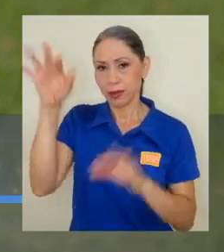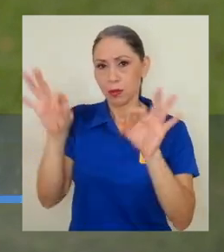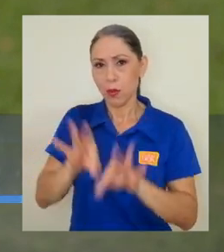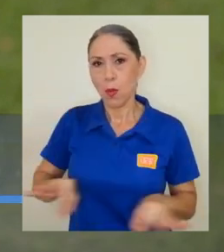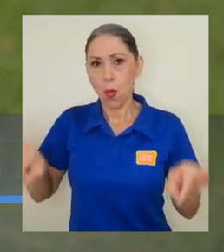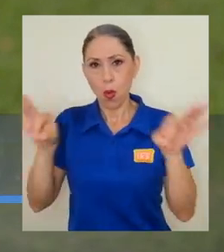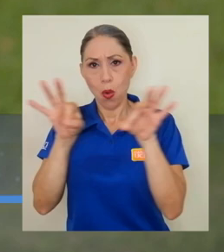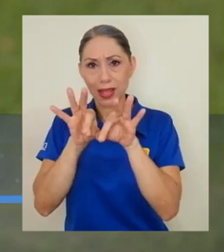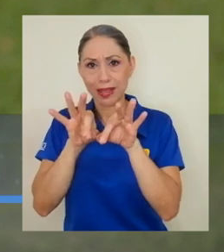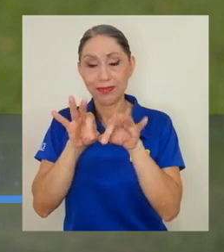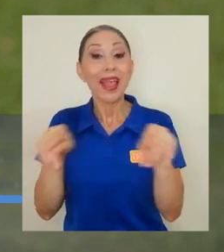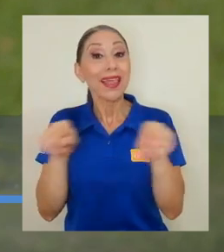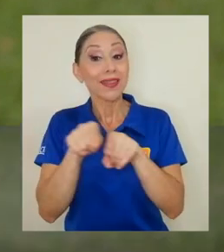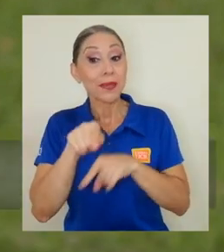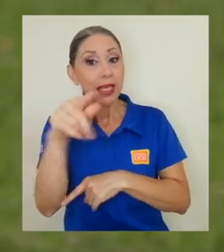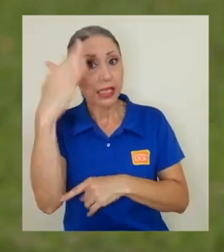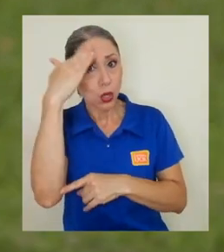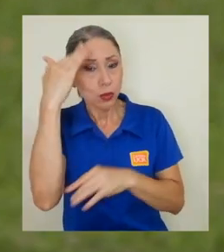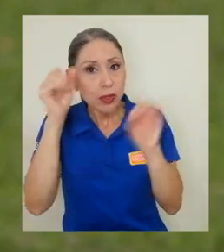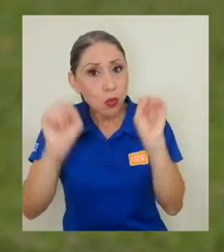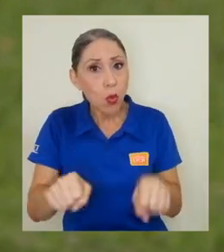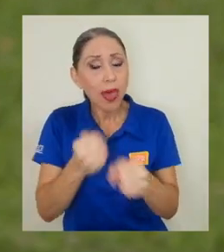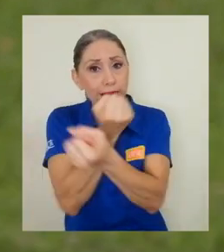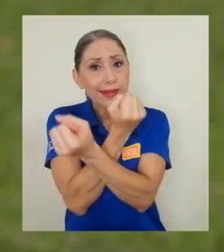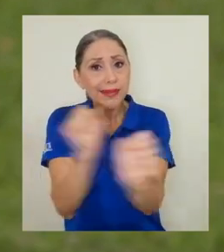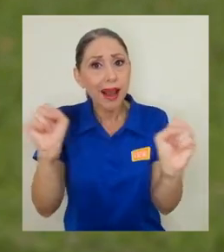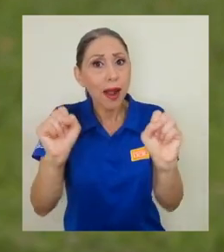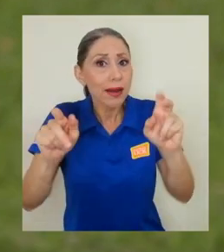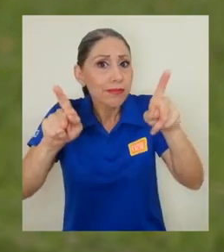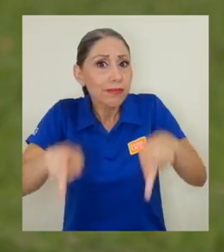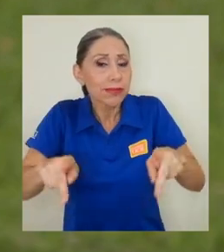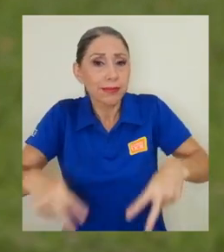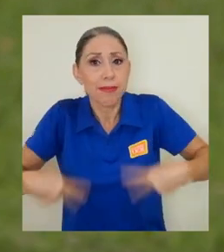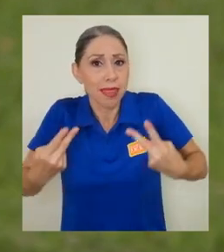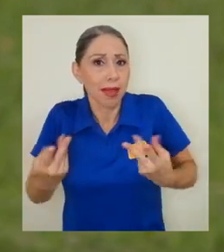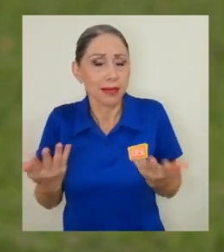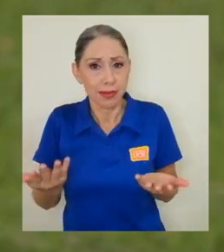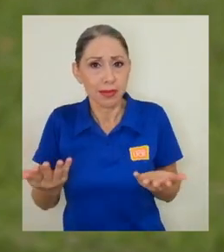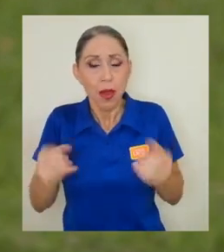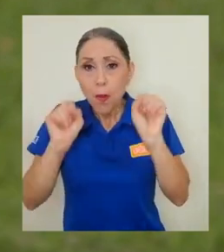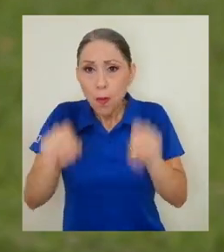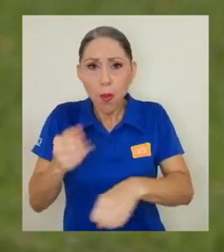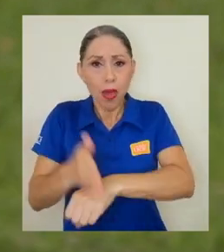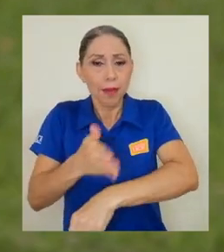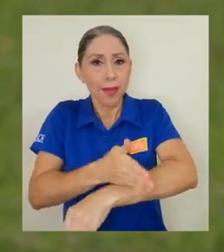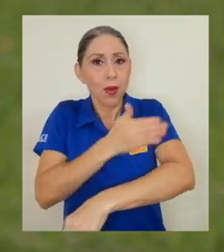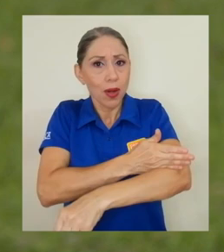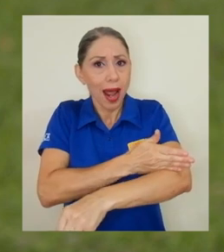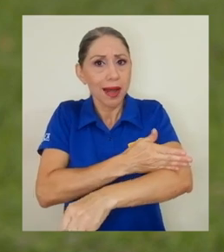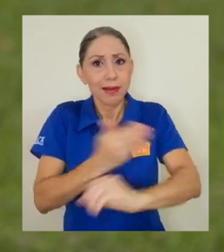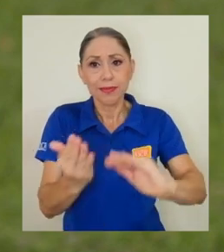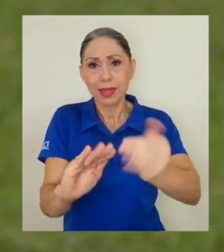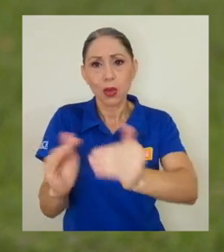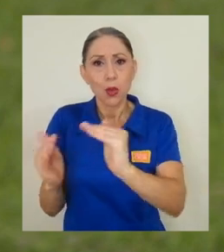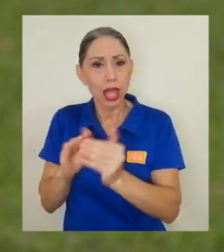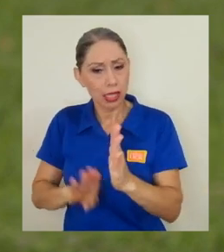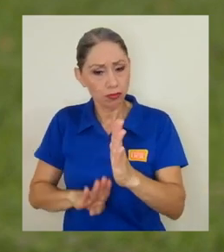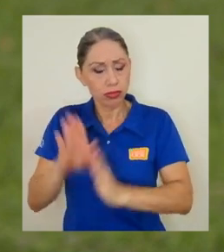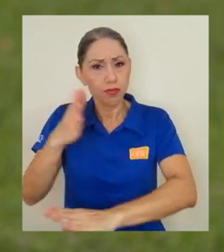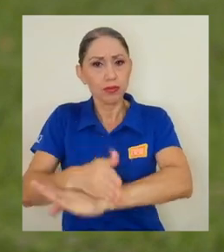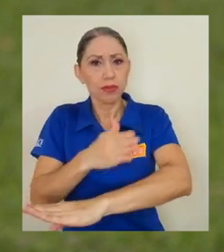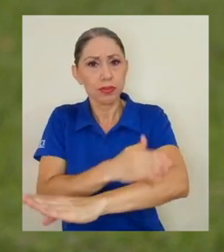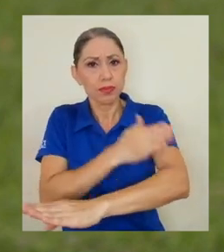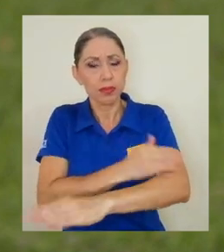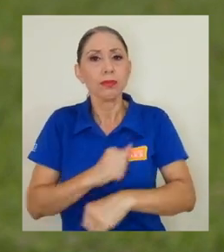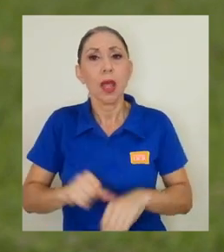sino porque al final ese conocimiento puede salvar vidas, puede mejorar el desarrollo de las comunidades, puede ayudar